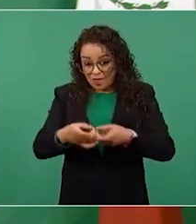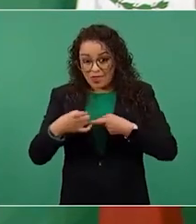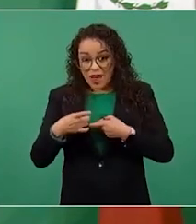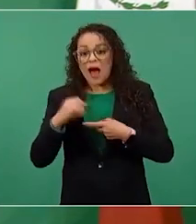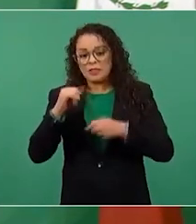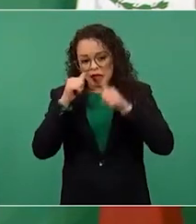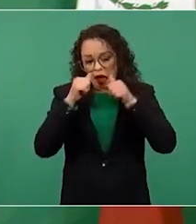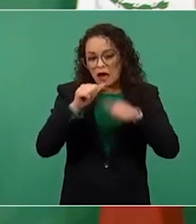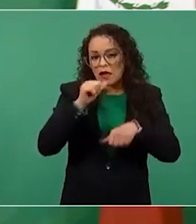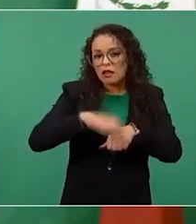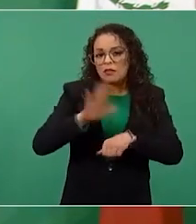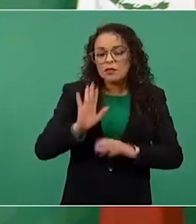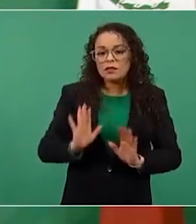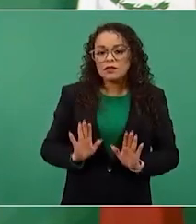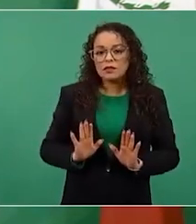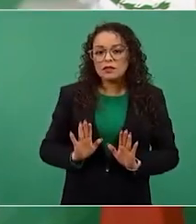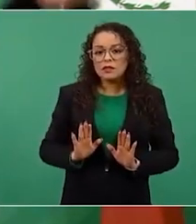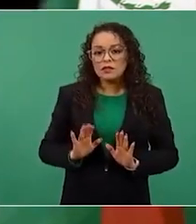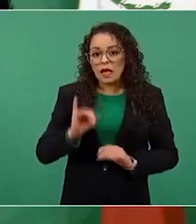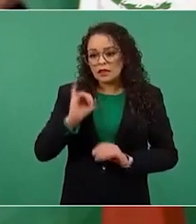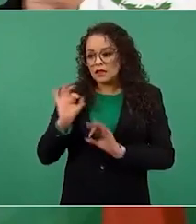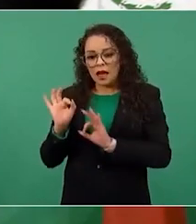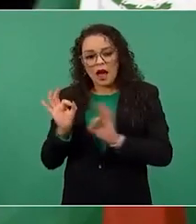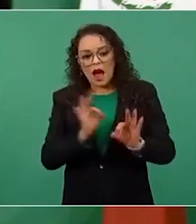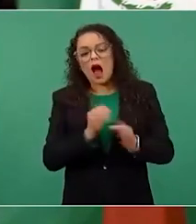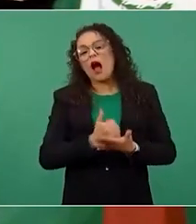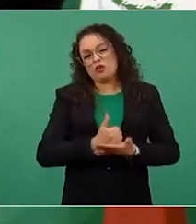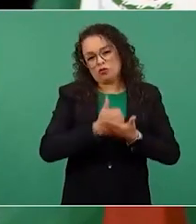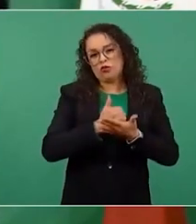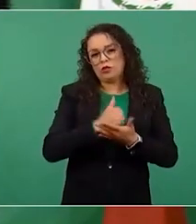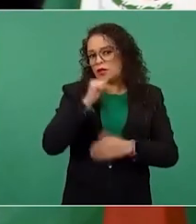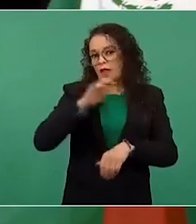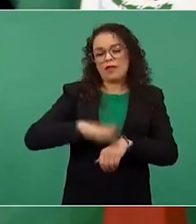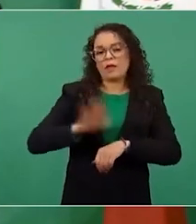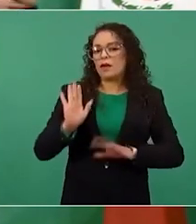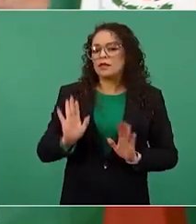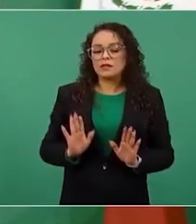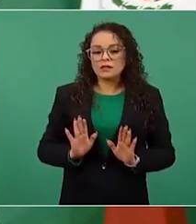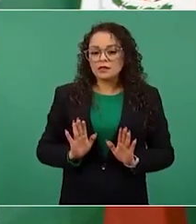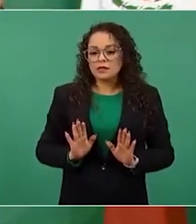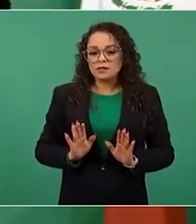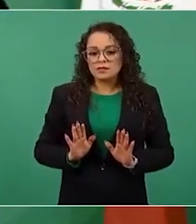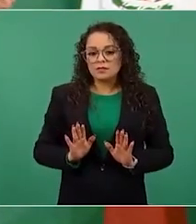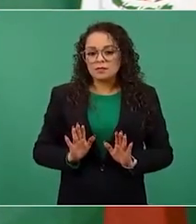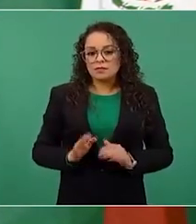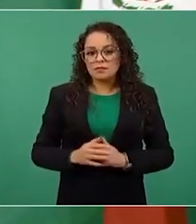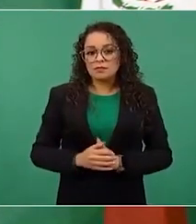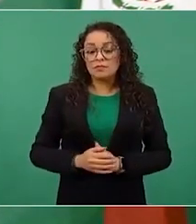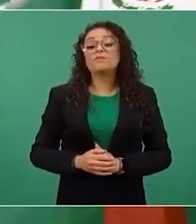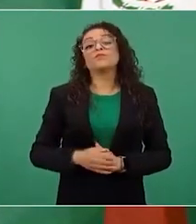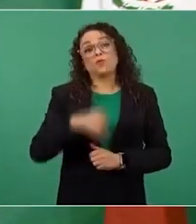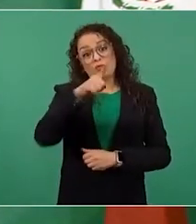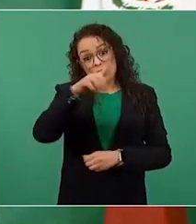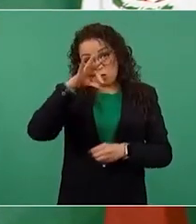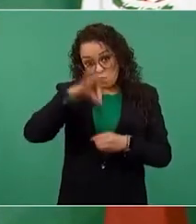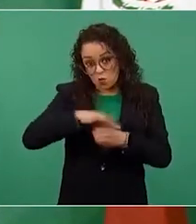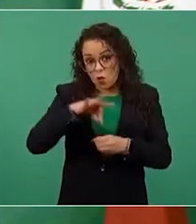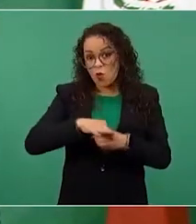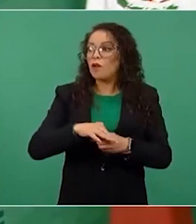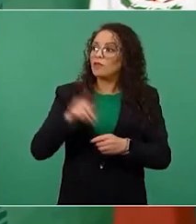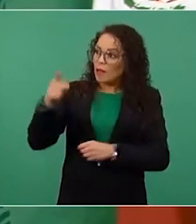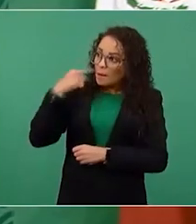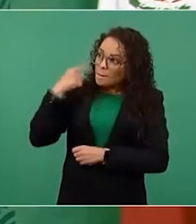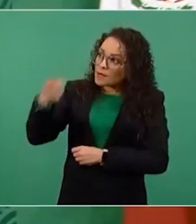solamente entonces y en las campañas mediáticas y vota por este porque mira este